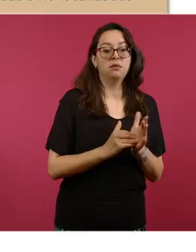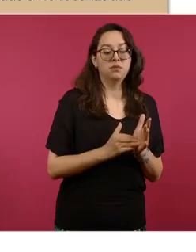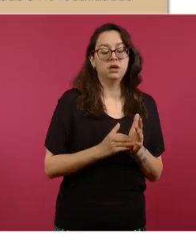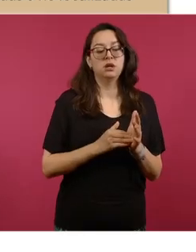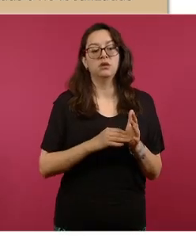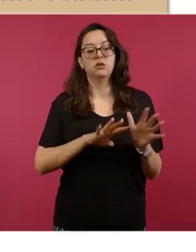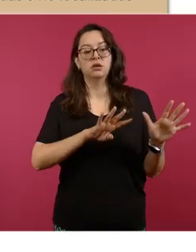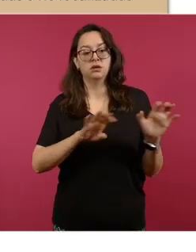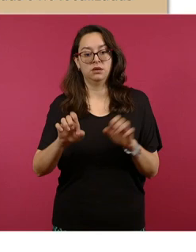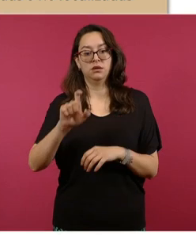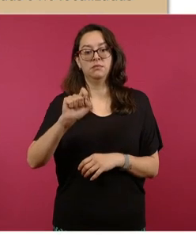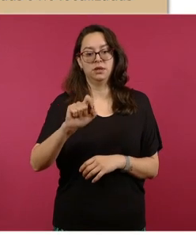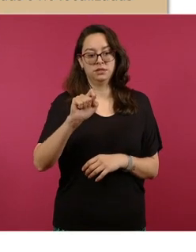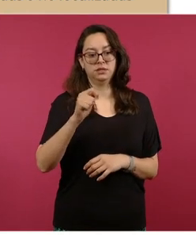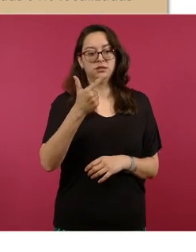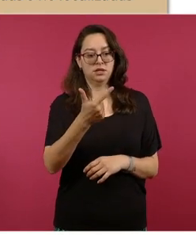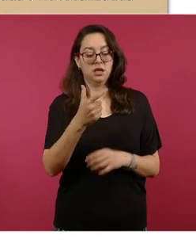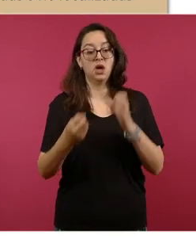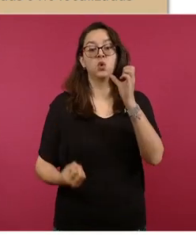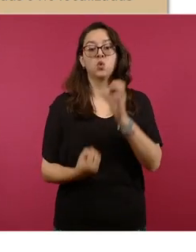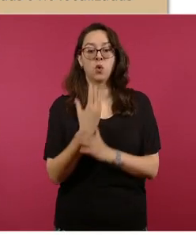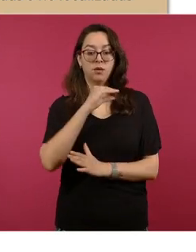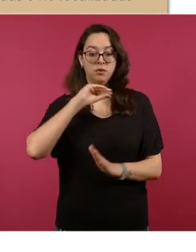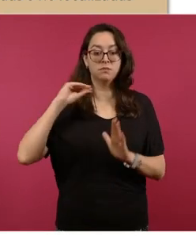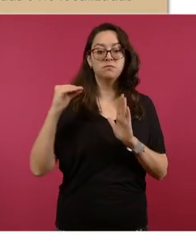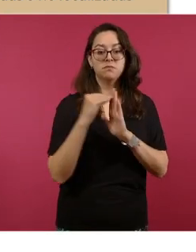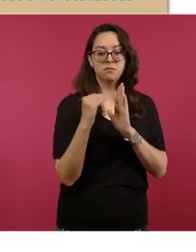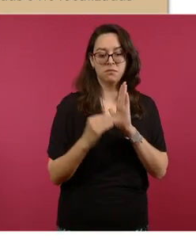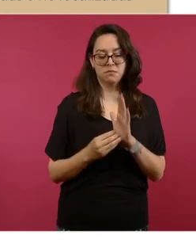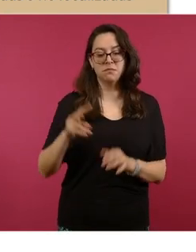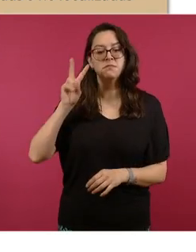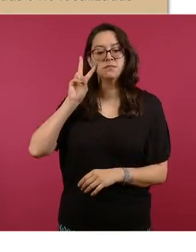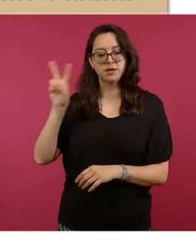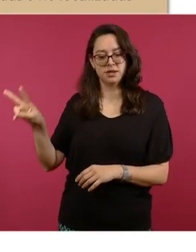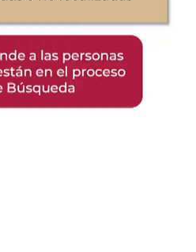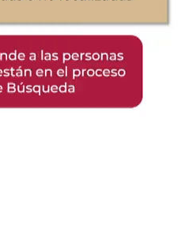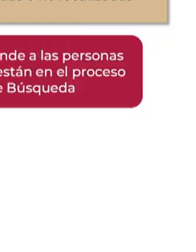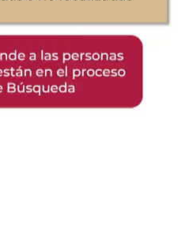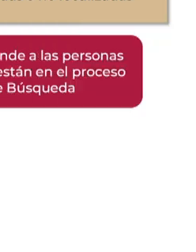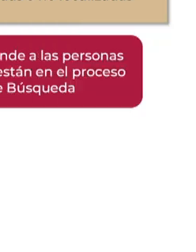de marzo esto tiene que ver con las entidades federativas que van